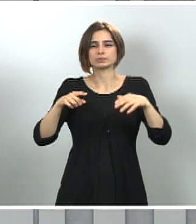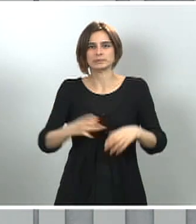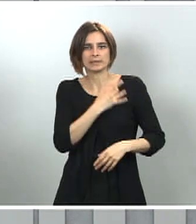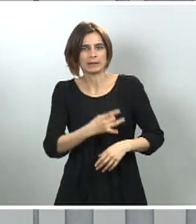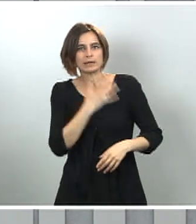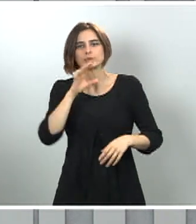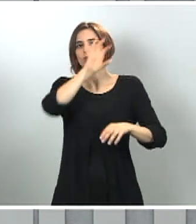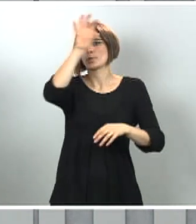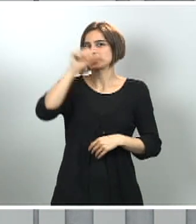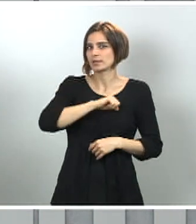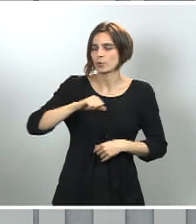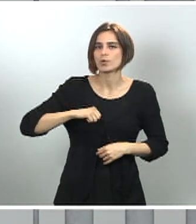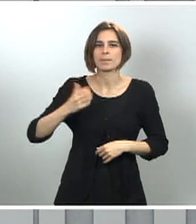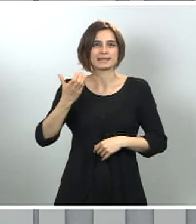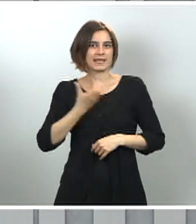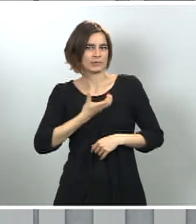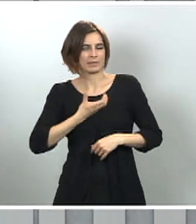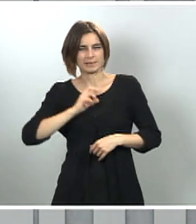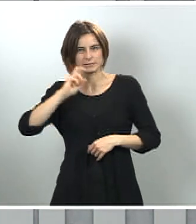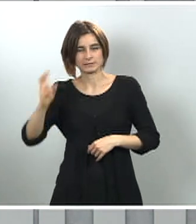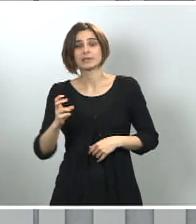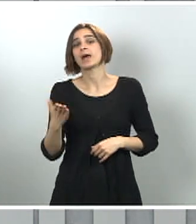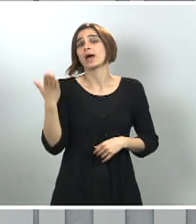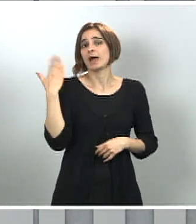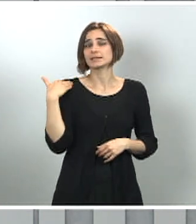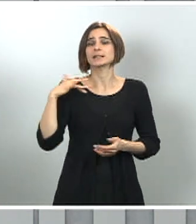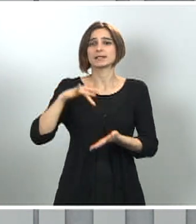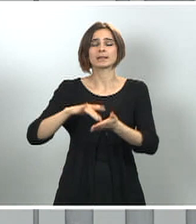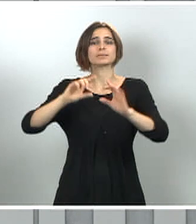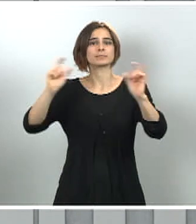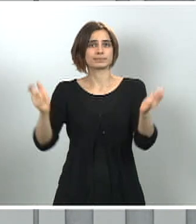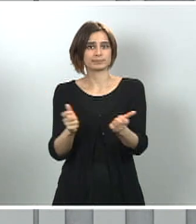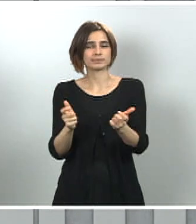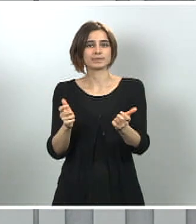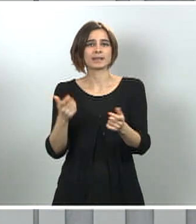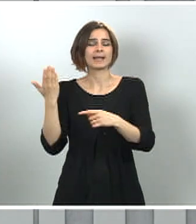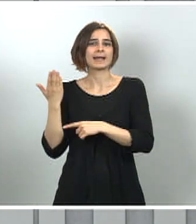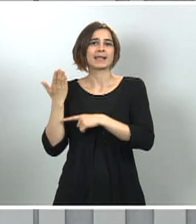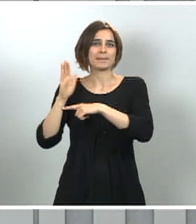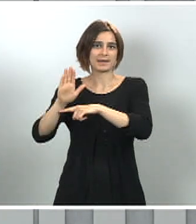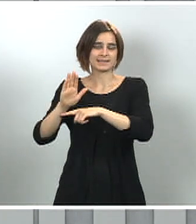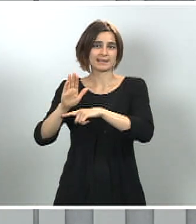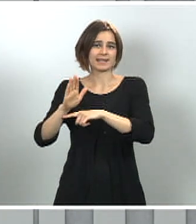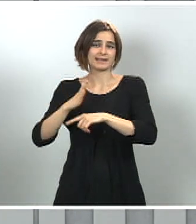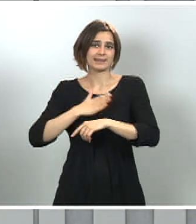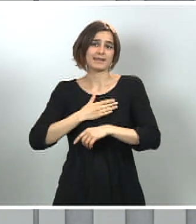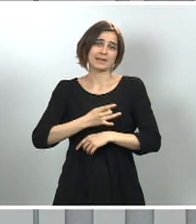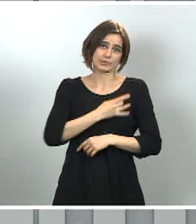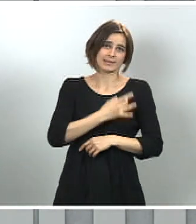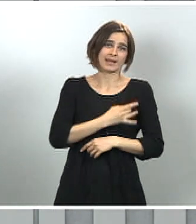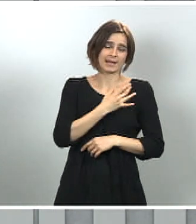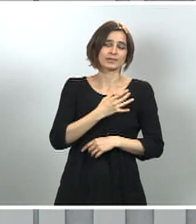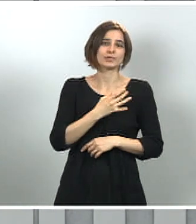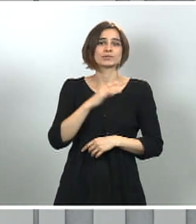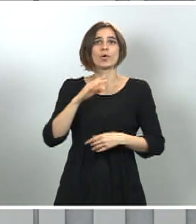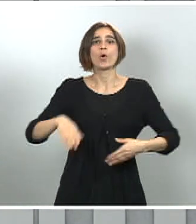ayuntamientos y en el día de ayer tuvo ocasión de reunirse con los representantes de las organizaciones sindicales, UGT y